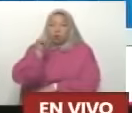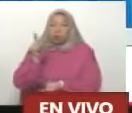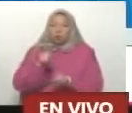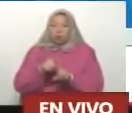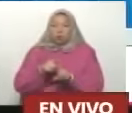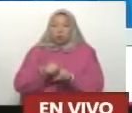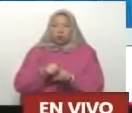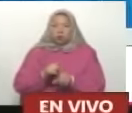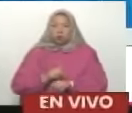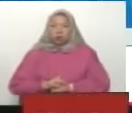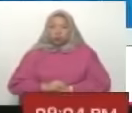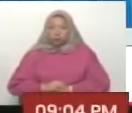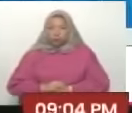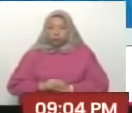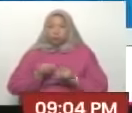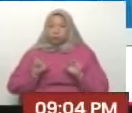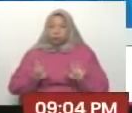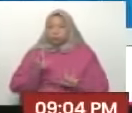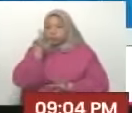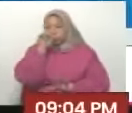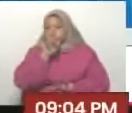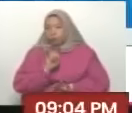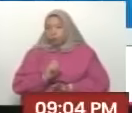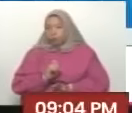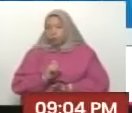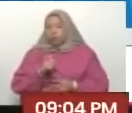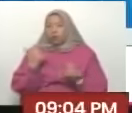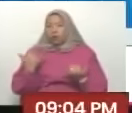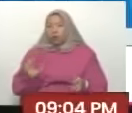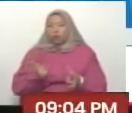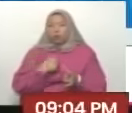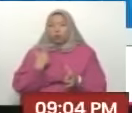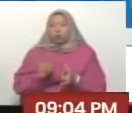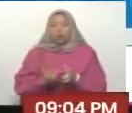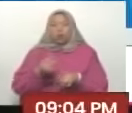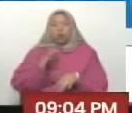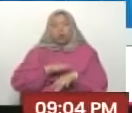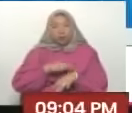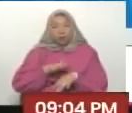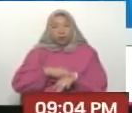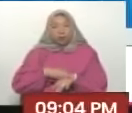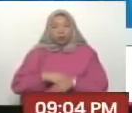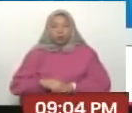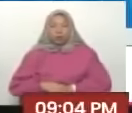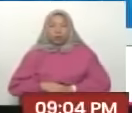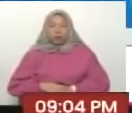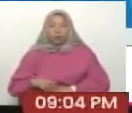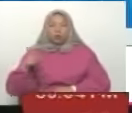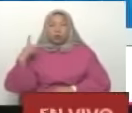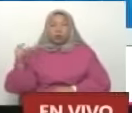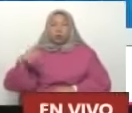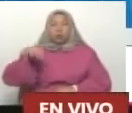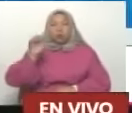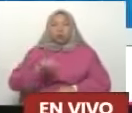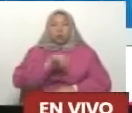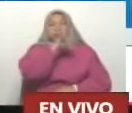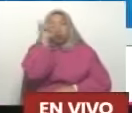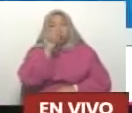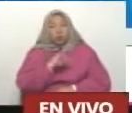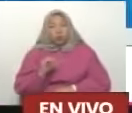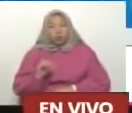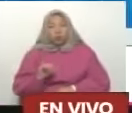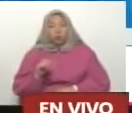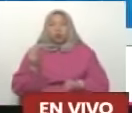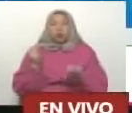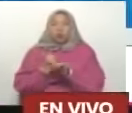Guerra Eléctrica. Ocho años, pues. Y ahora entonces le he pedido que se vaya al Estado Zulia, a